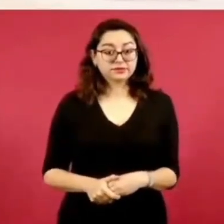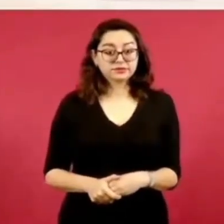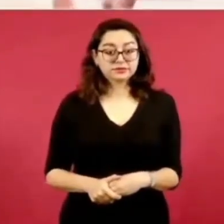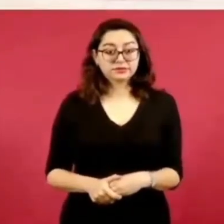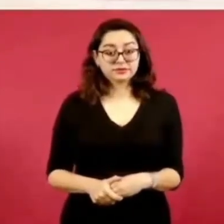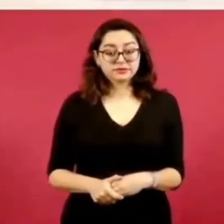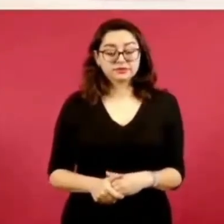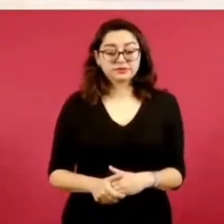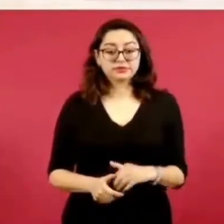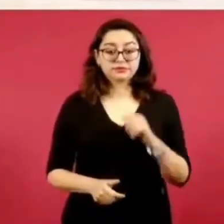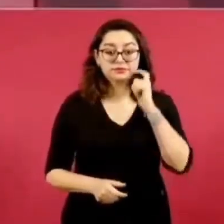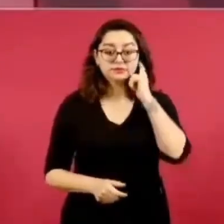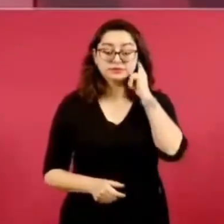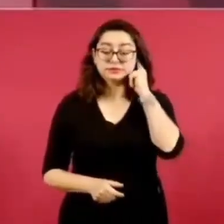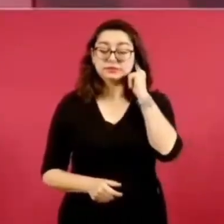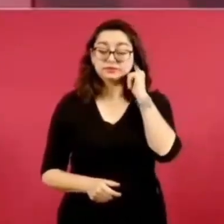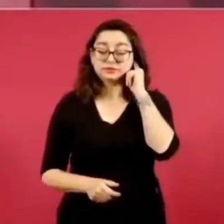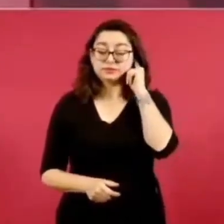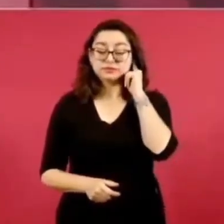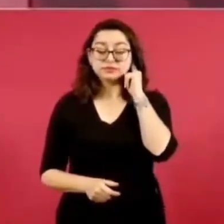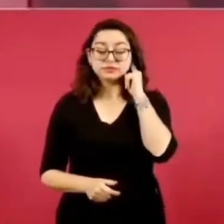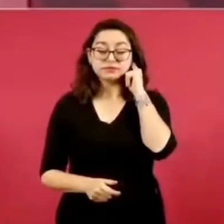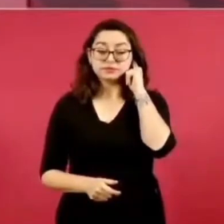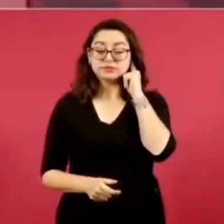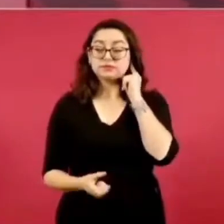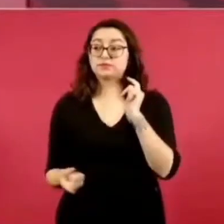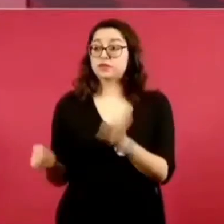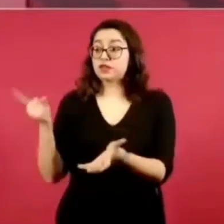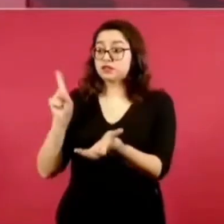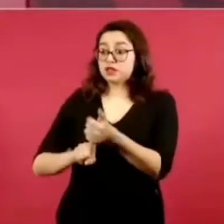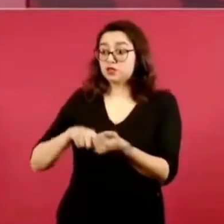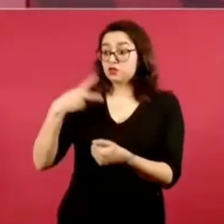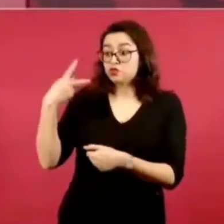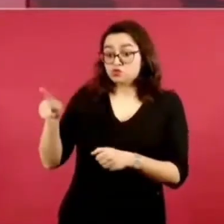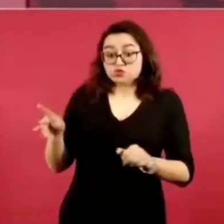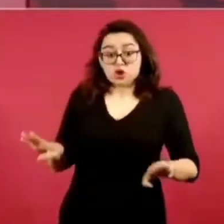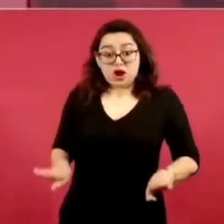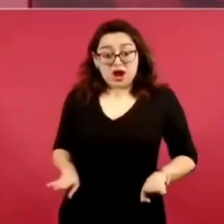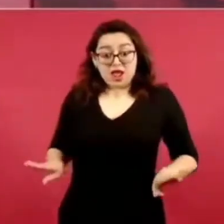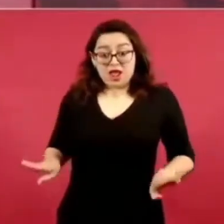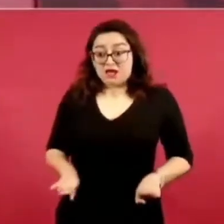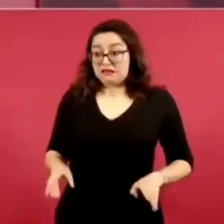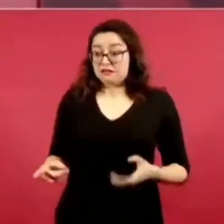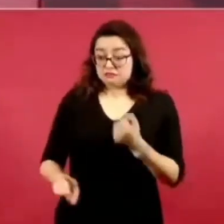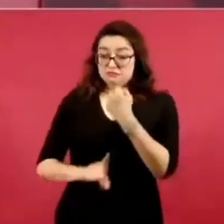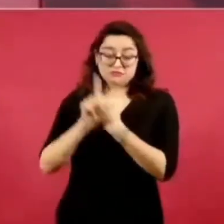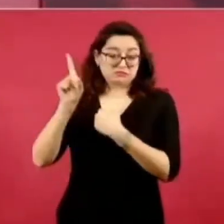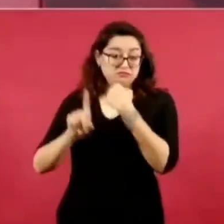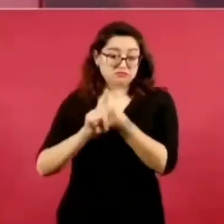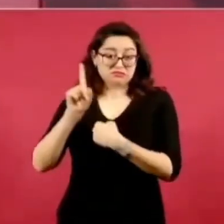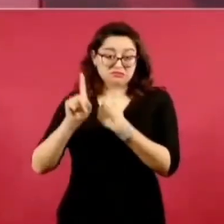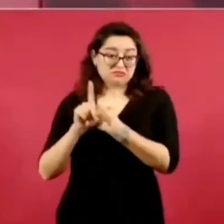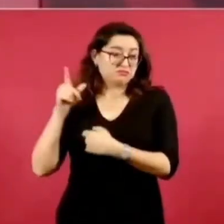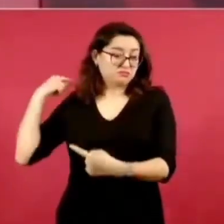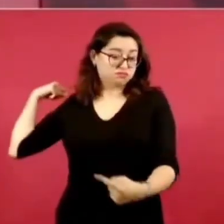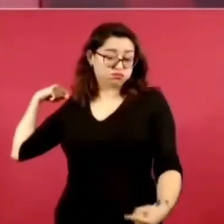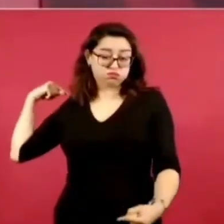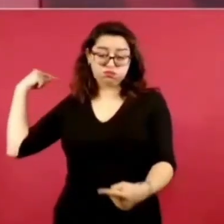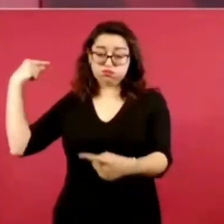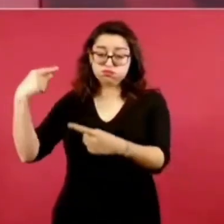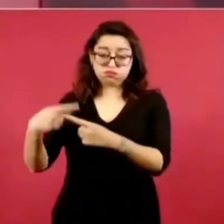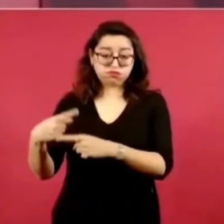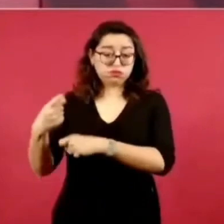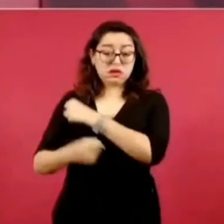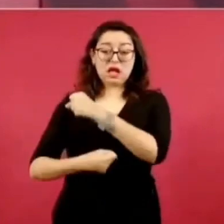Además, es un problema estructural, tiene que ver con la formación en las